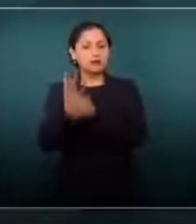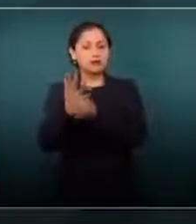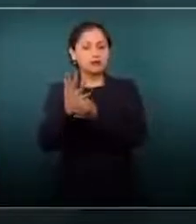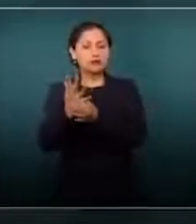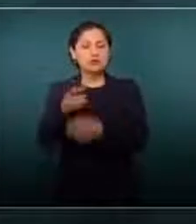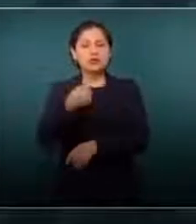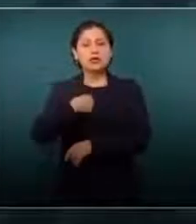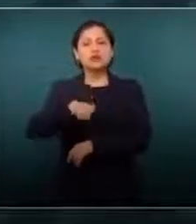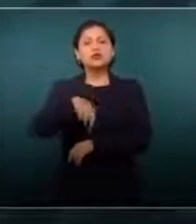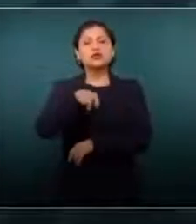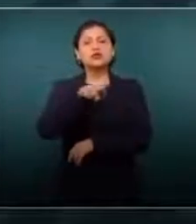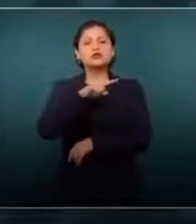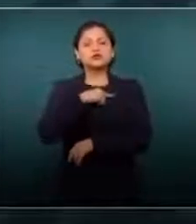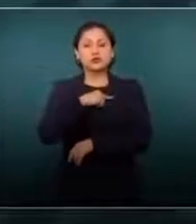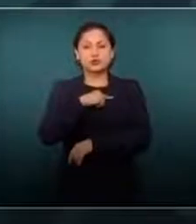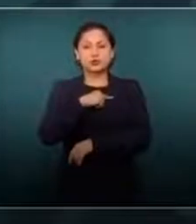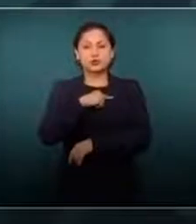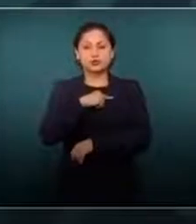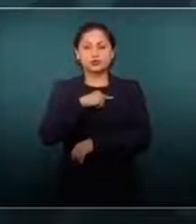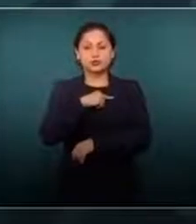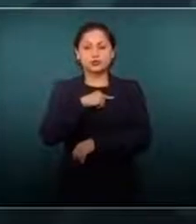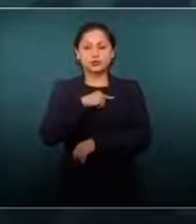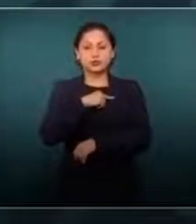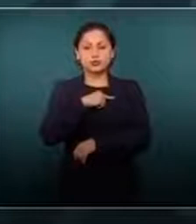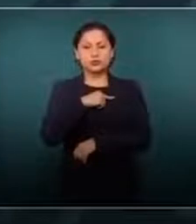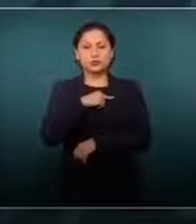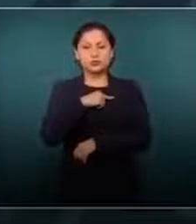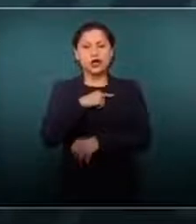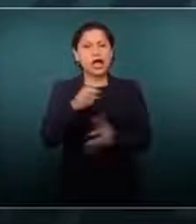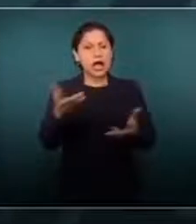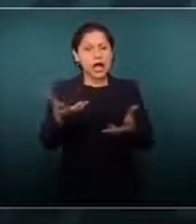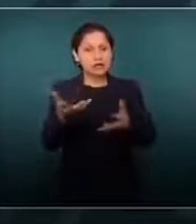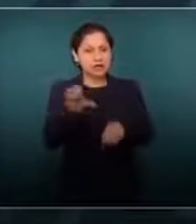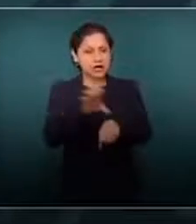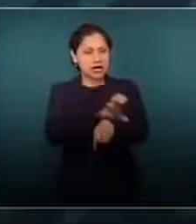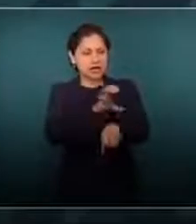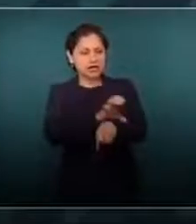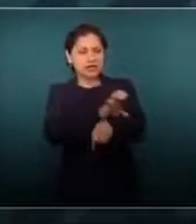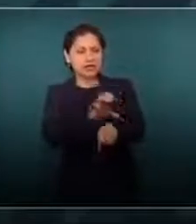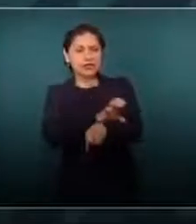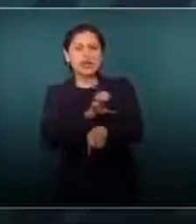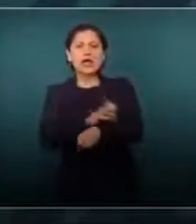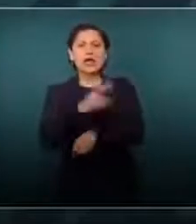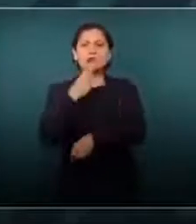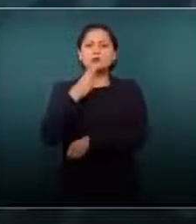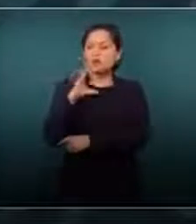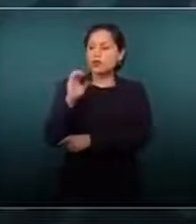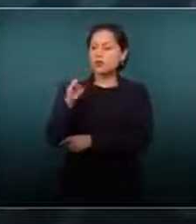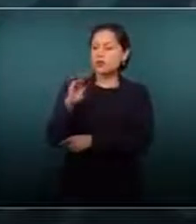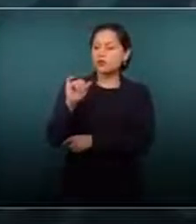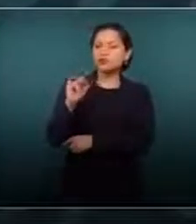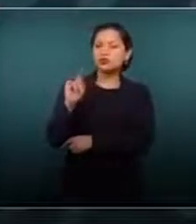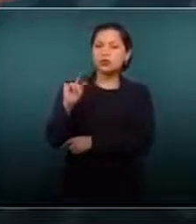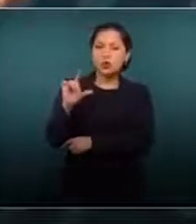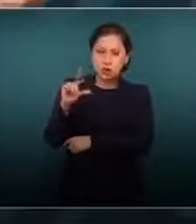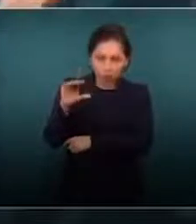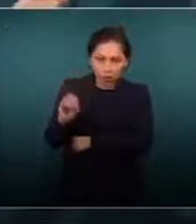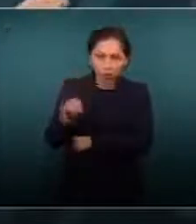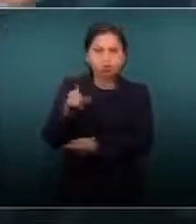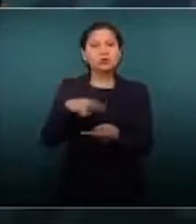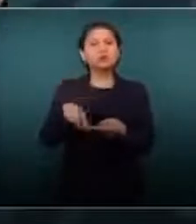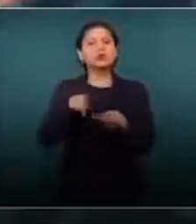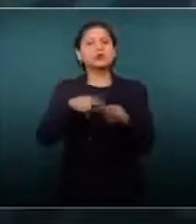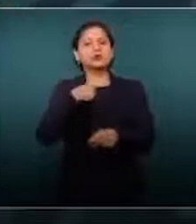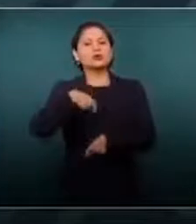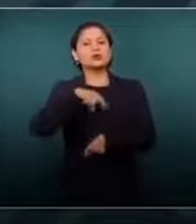producir energía con combustóleo y que vamos a